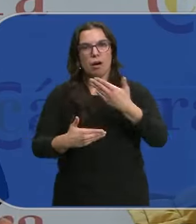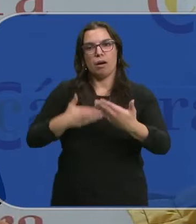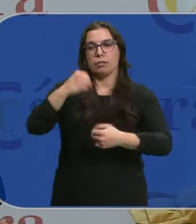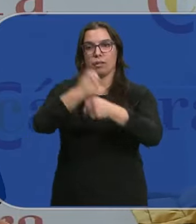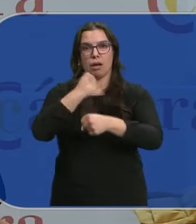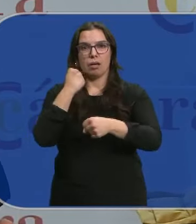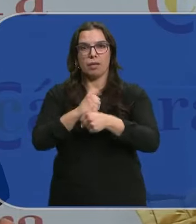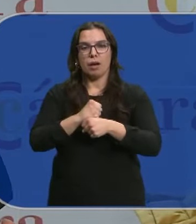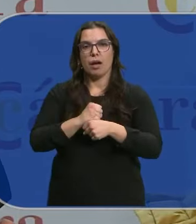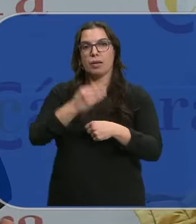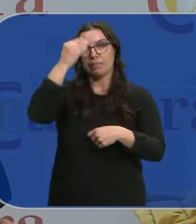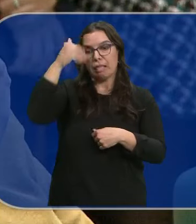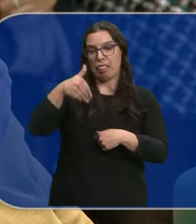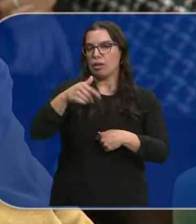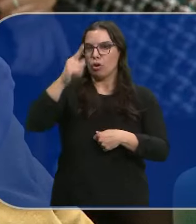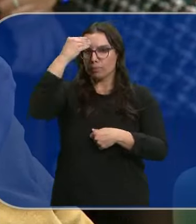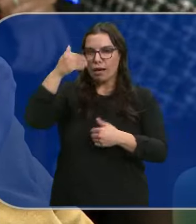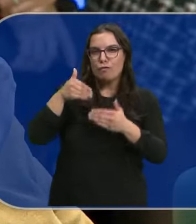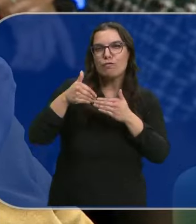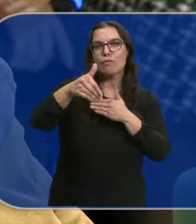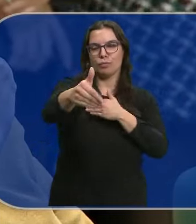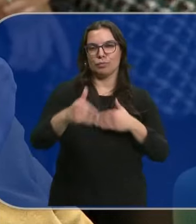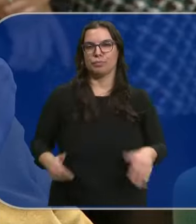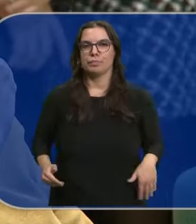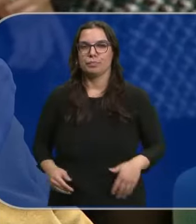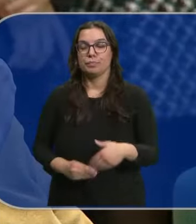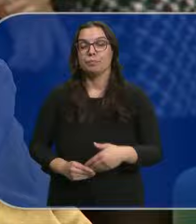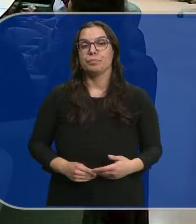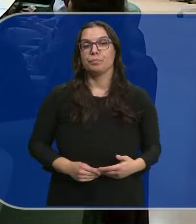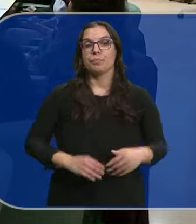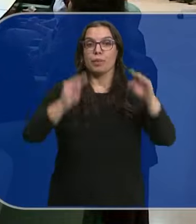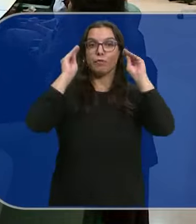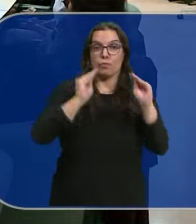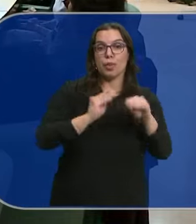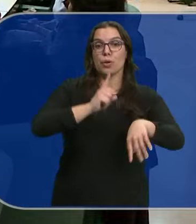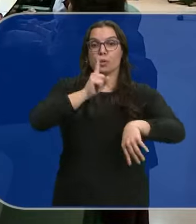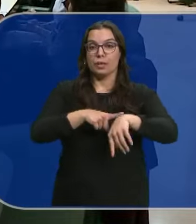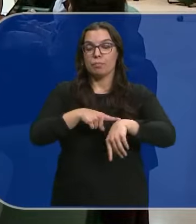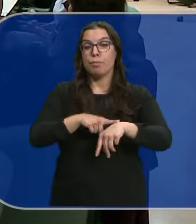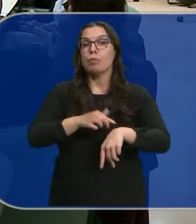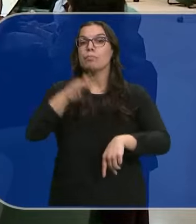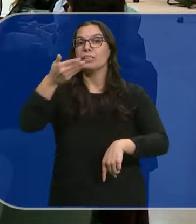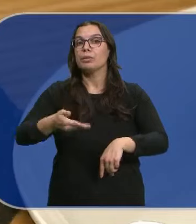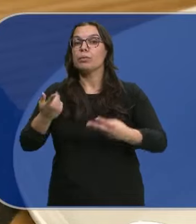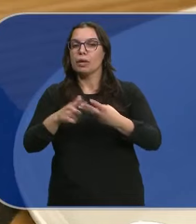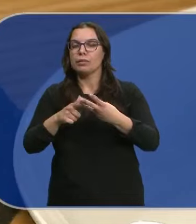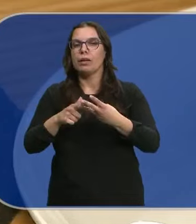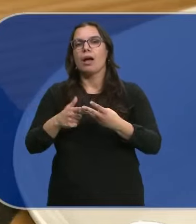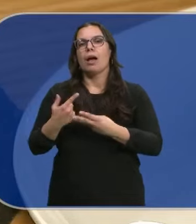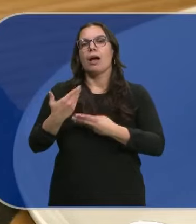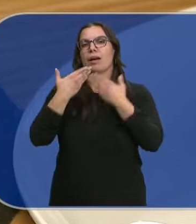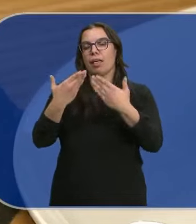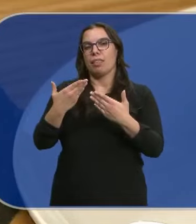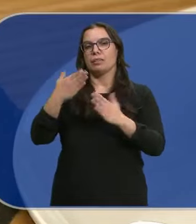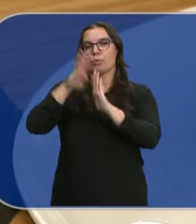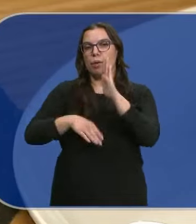En esos cambios Y no pensar En el corto plazo Si no pensar En el largo plazo Además de la formación Y del tiempo La tercera clave Es apoyarse En programas De la Junta